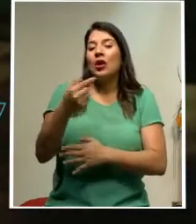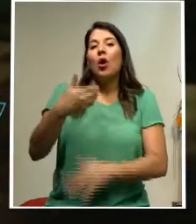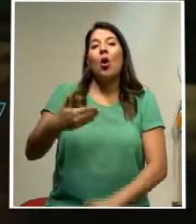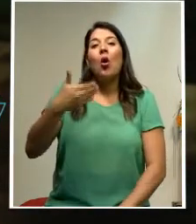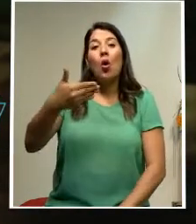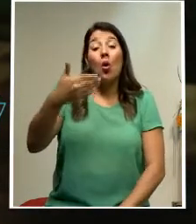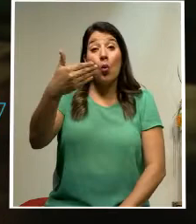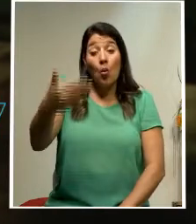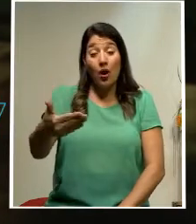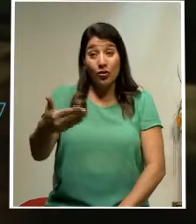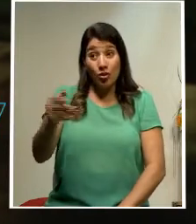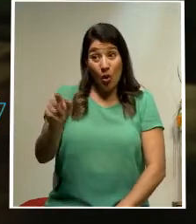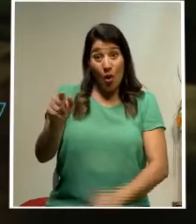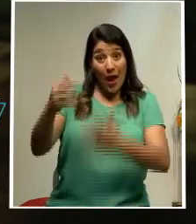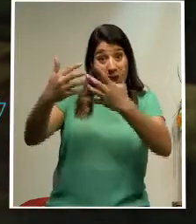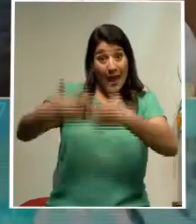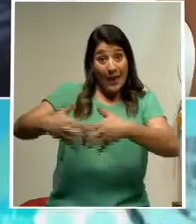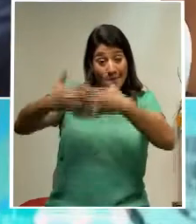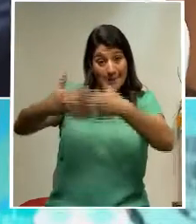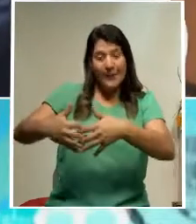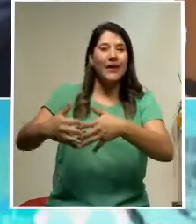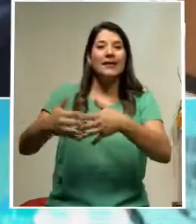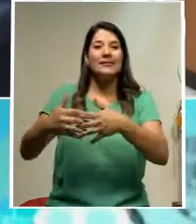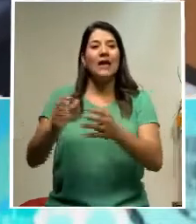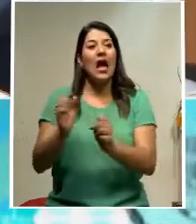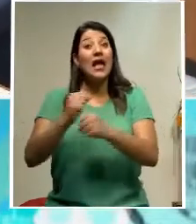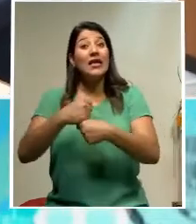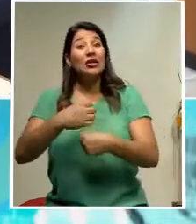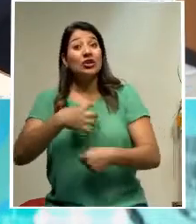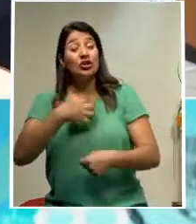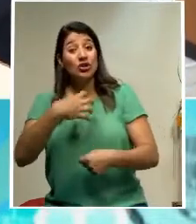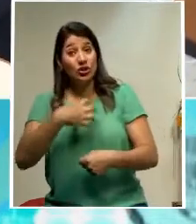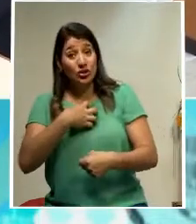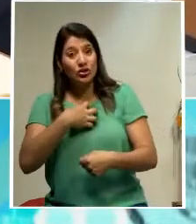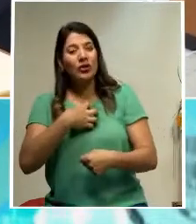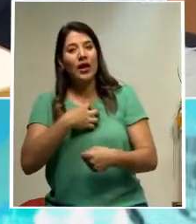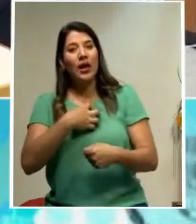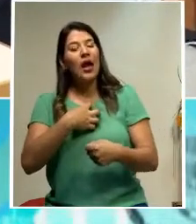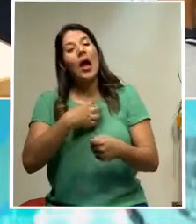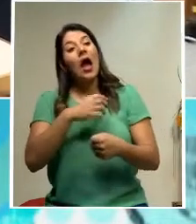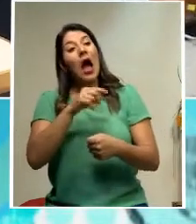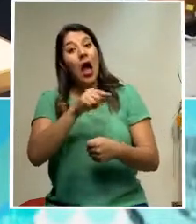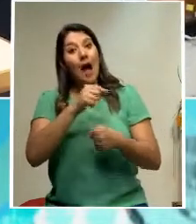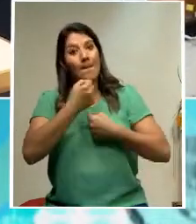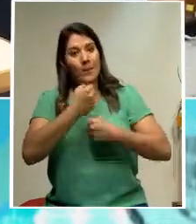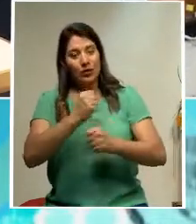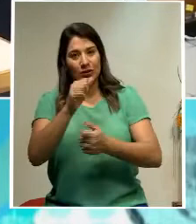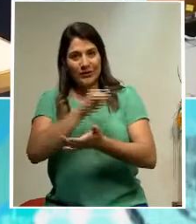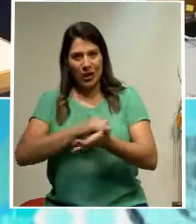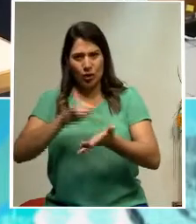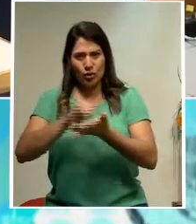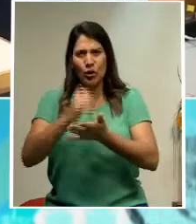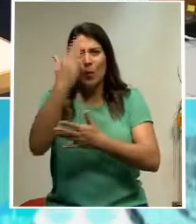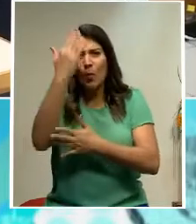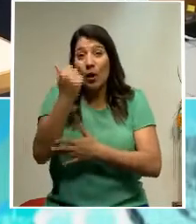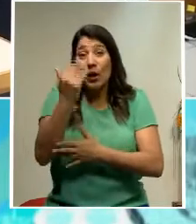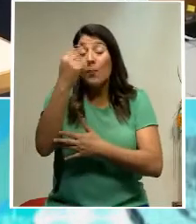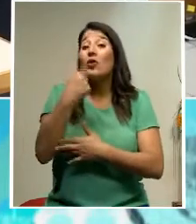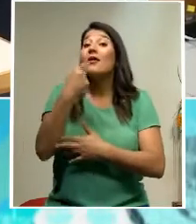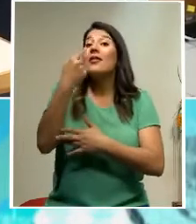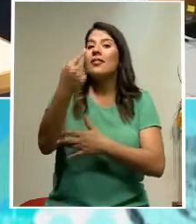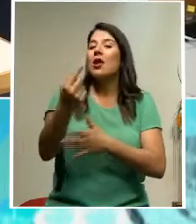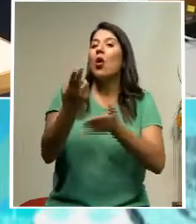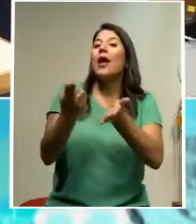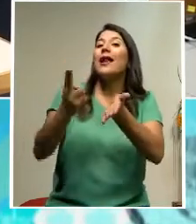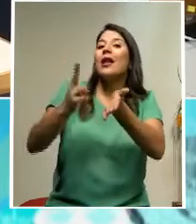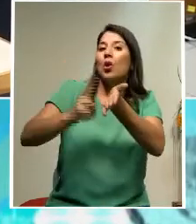la empresa hizo este reclamo a la municipalidad de San José porque señalaban que en el cartel de licitación